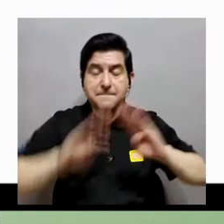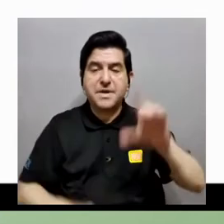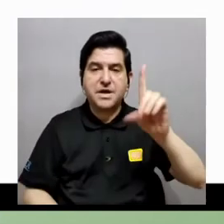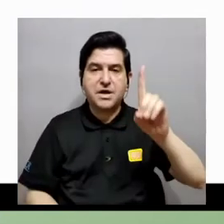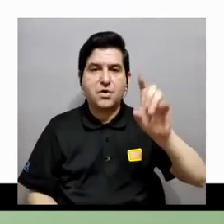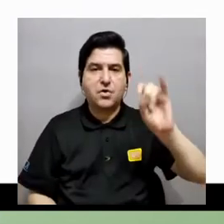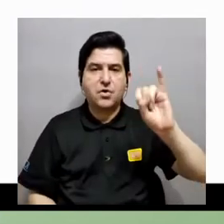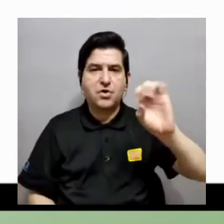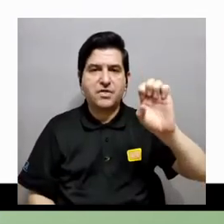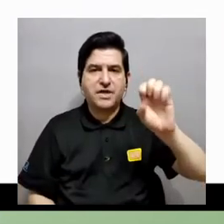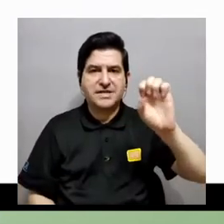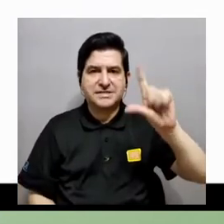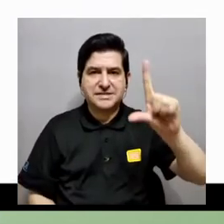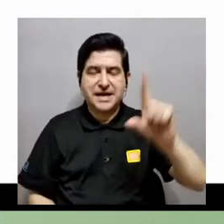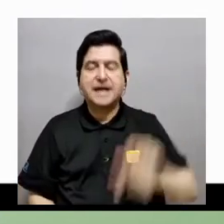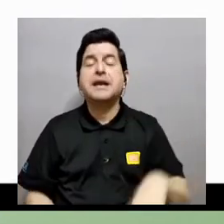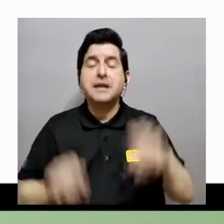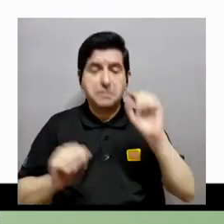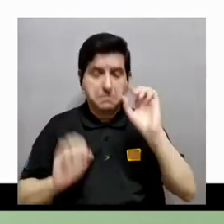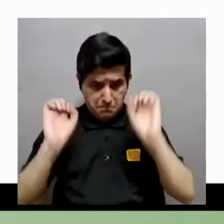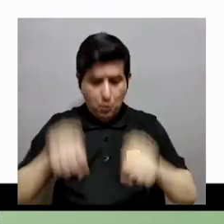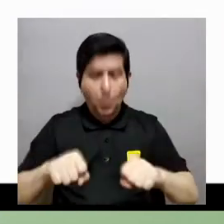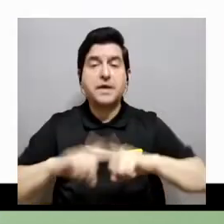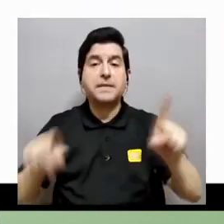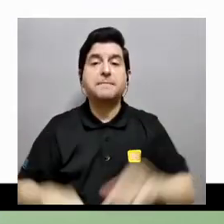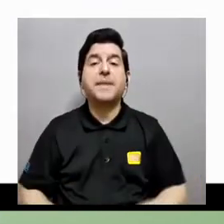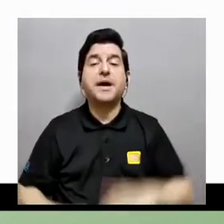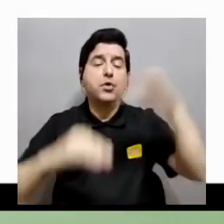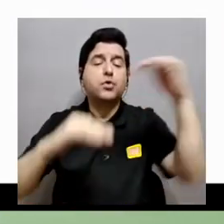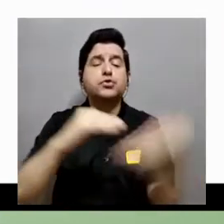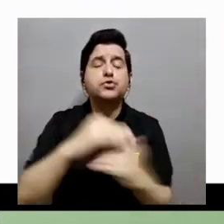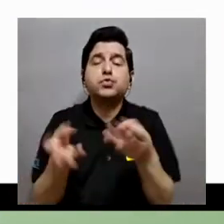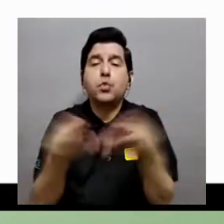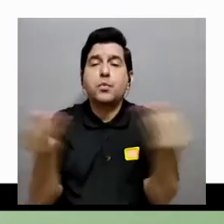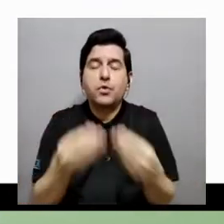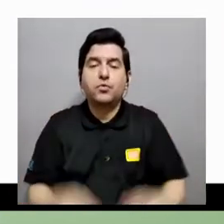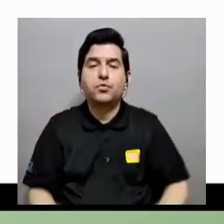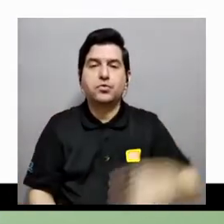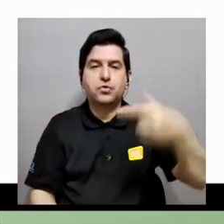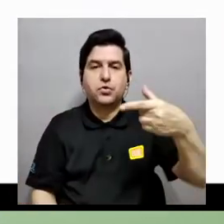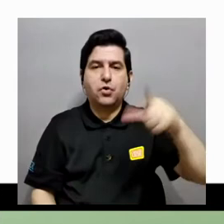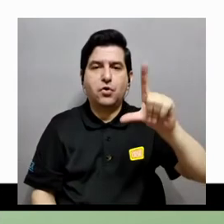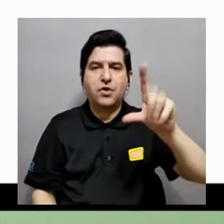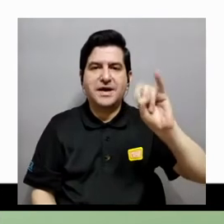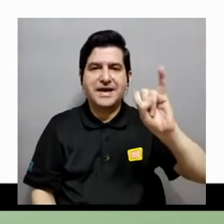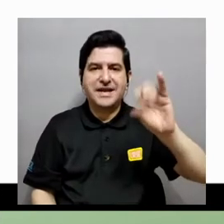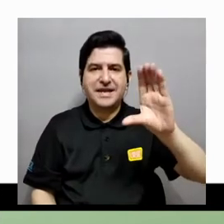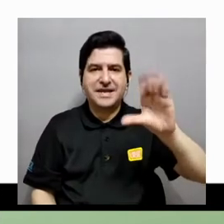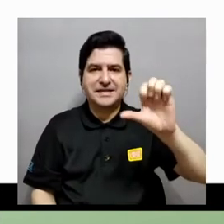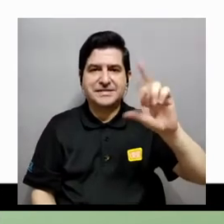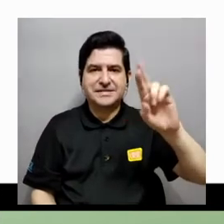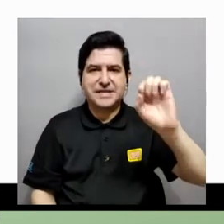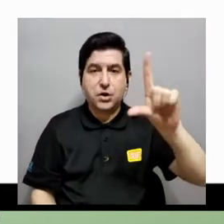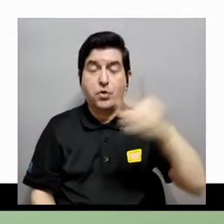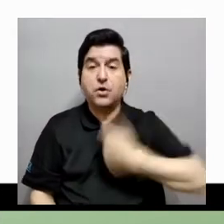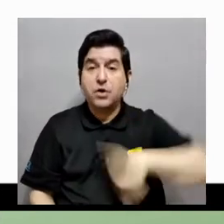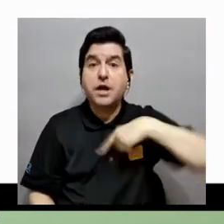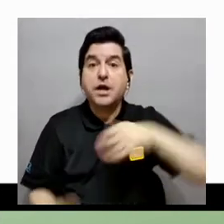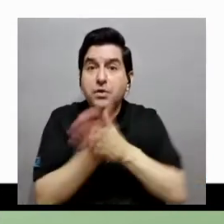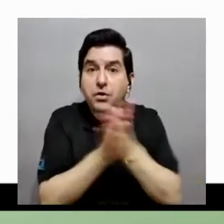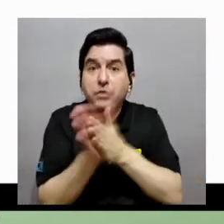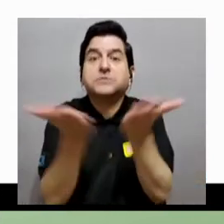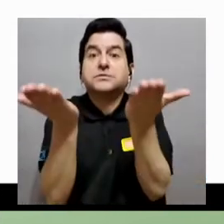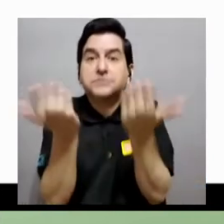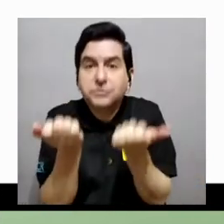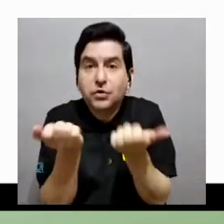alternativas a eso, pero el biodiesel tiene un subproducto que es el glicerol y nosotros queremos utilizar esta tecnología para aprovechar